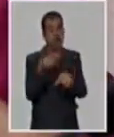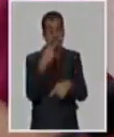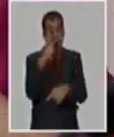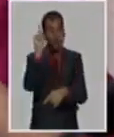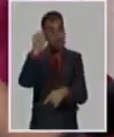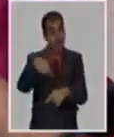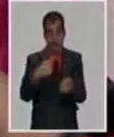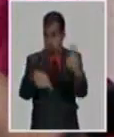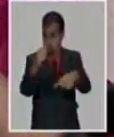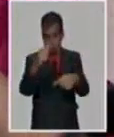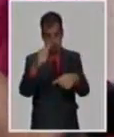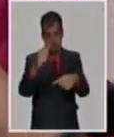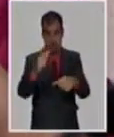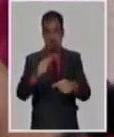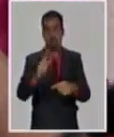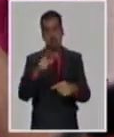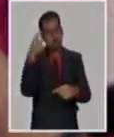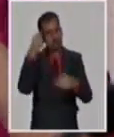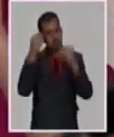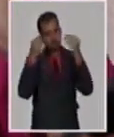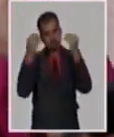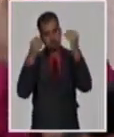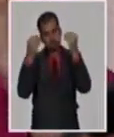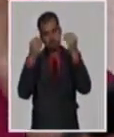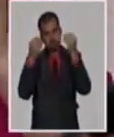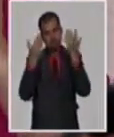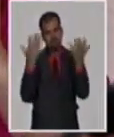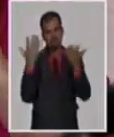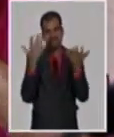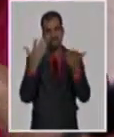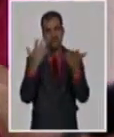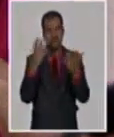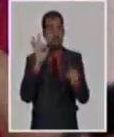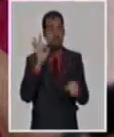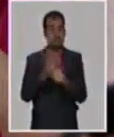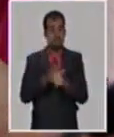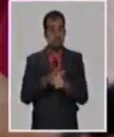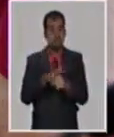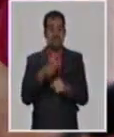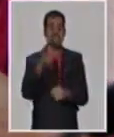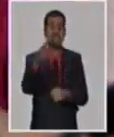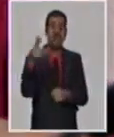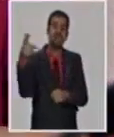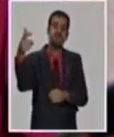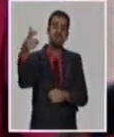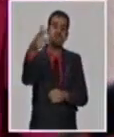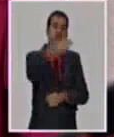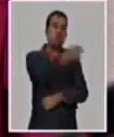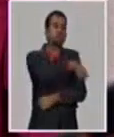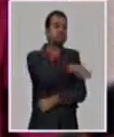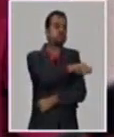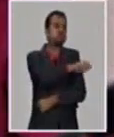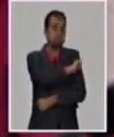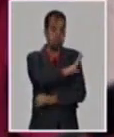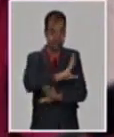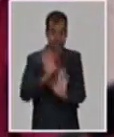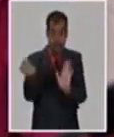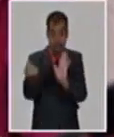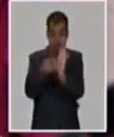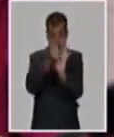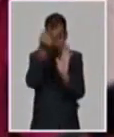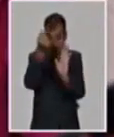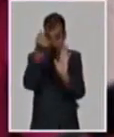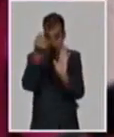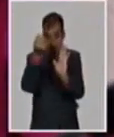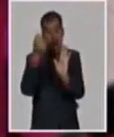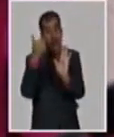ese camino hacia la vacunación a escala poblacional, una vez ya se